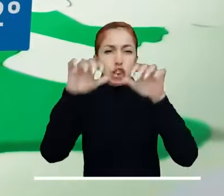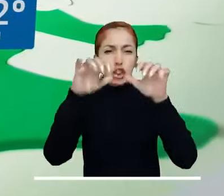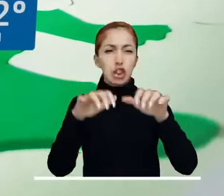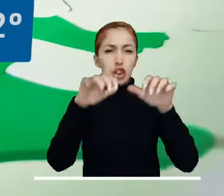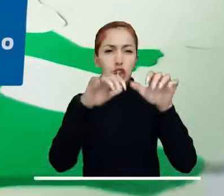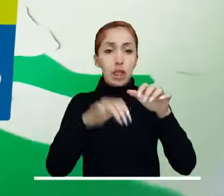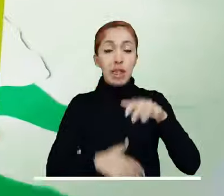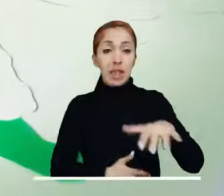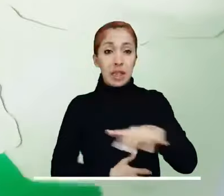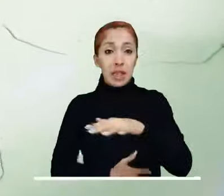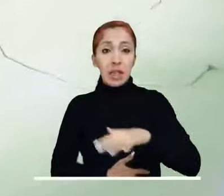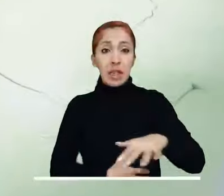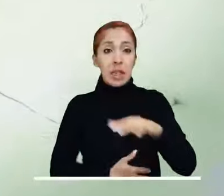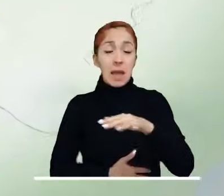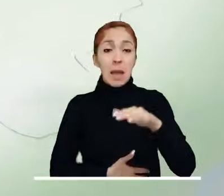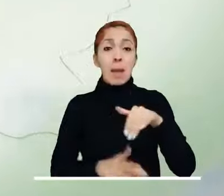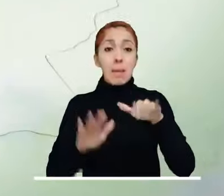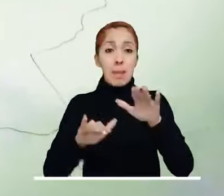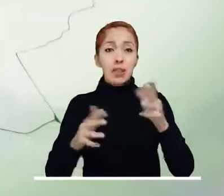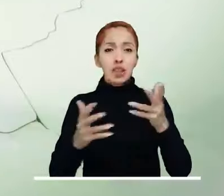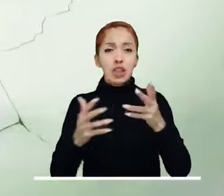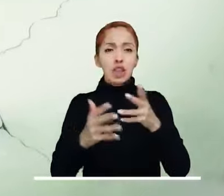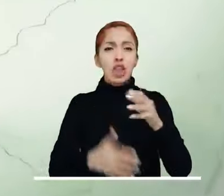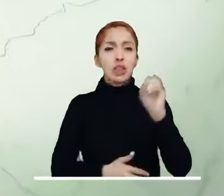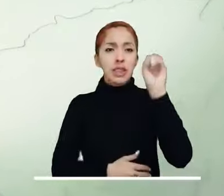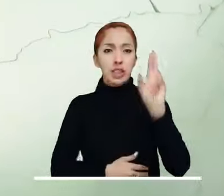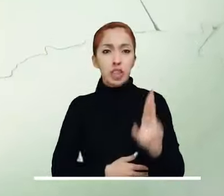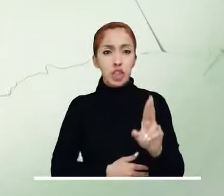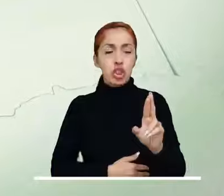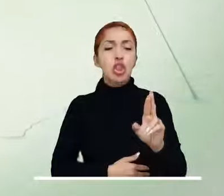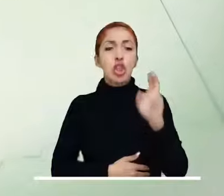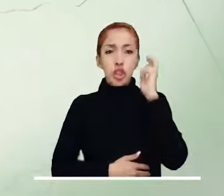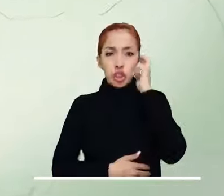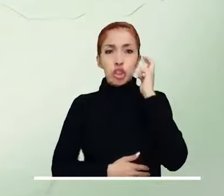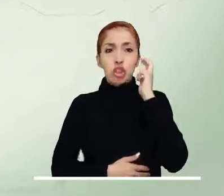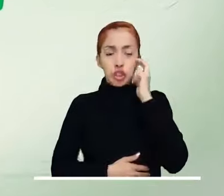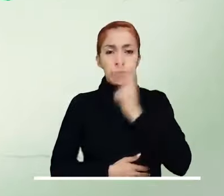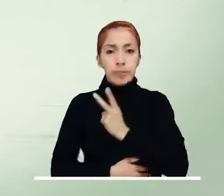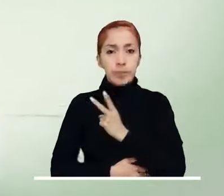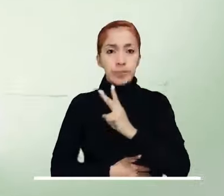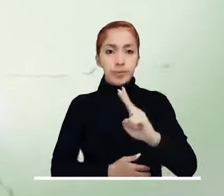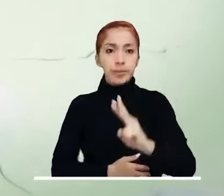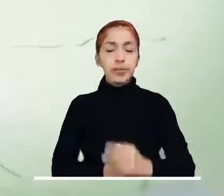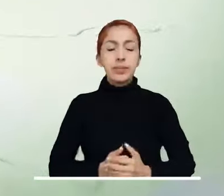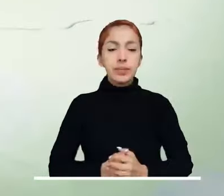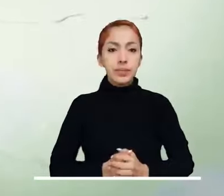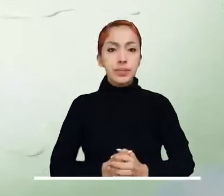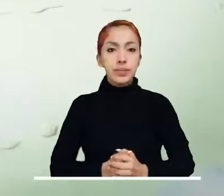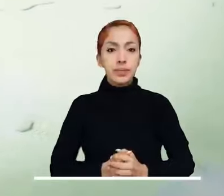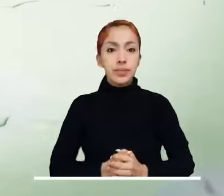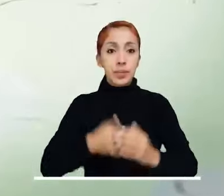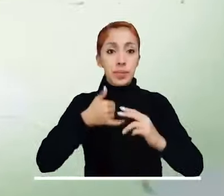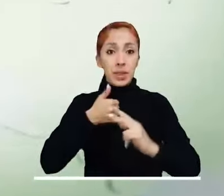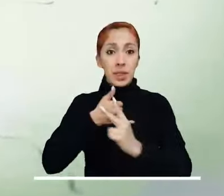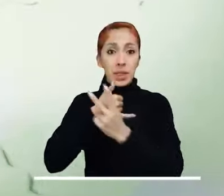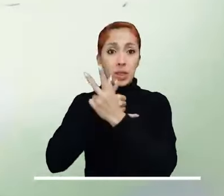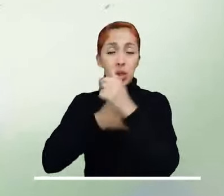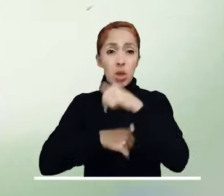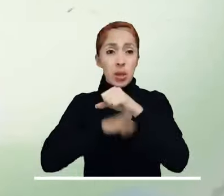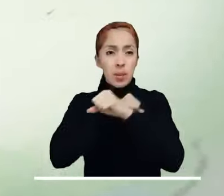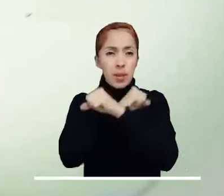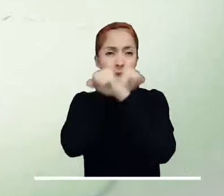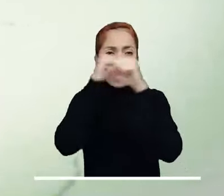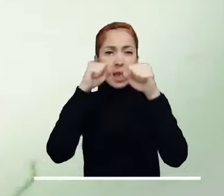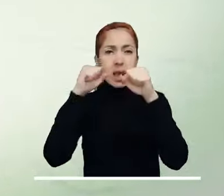intensas en el litoral y en la plataforma continental del sur del Chocó y de Valle del Cauca. La región andina